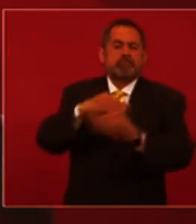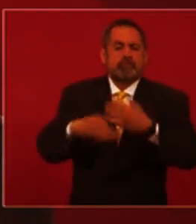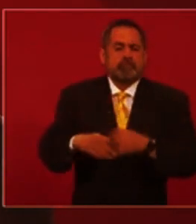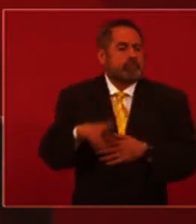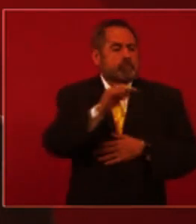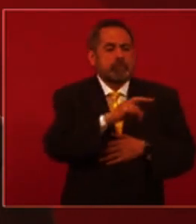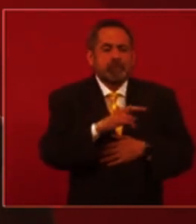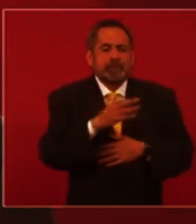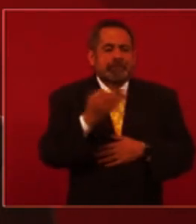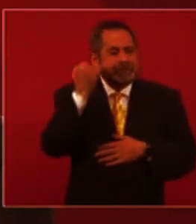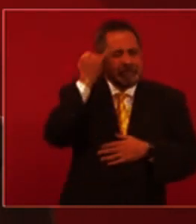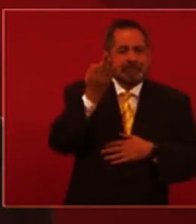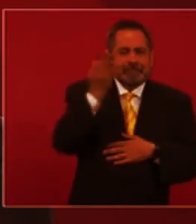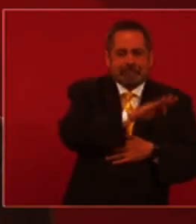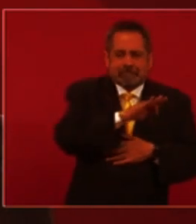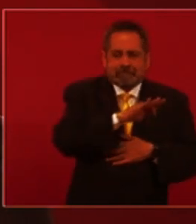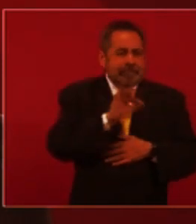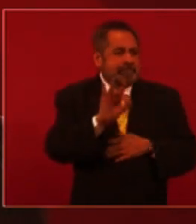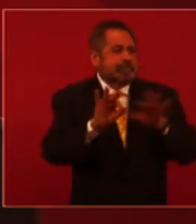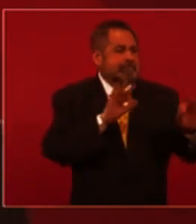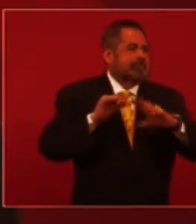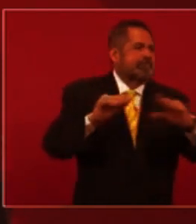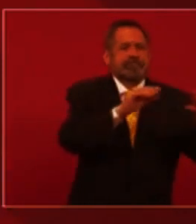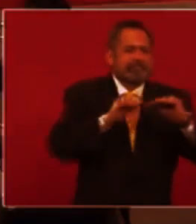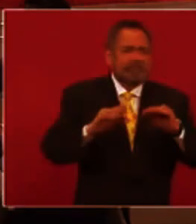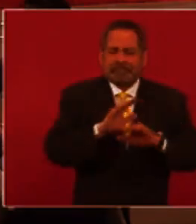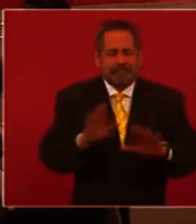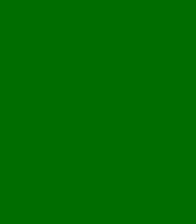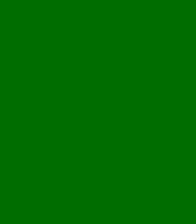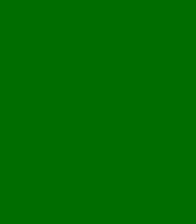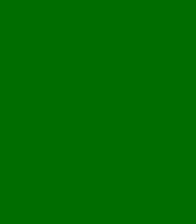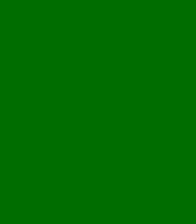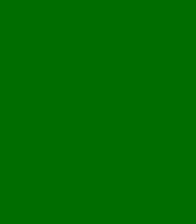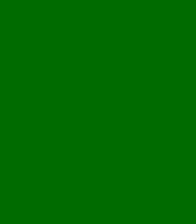propaguemos rumores, no generemos pánico, tengamos calma. Muchas gracias.